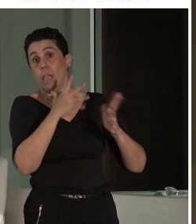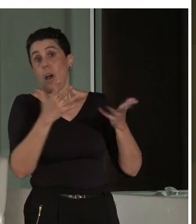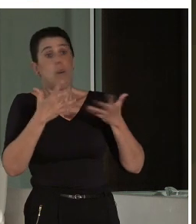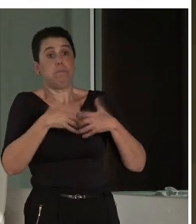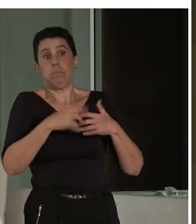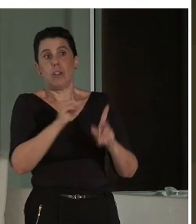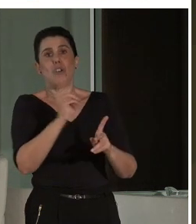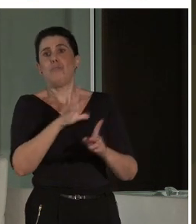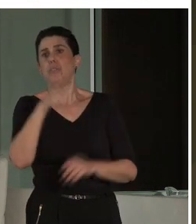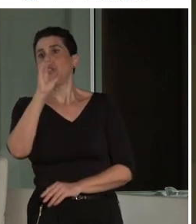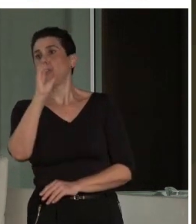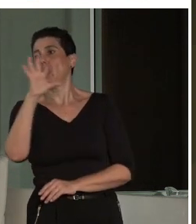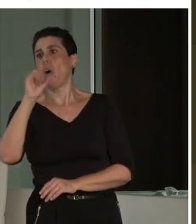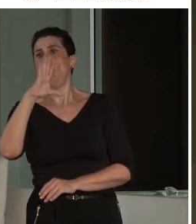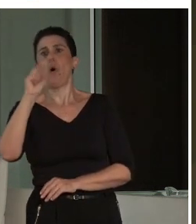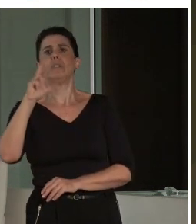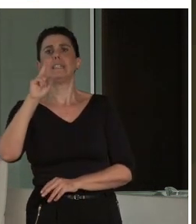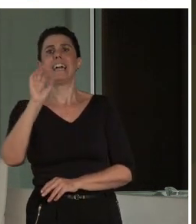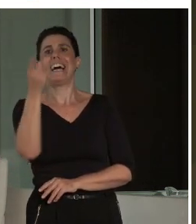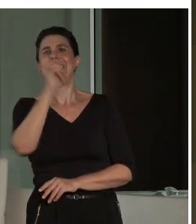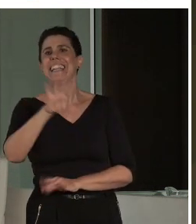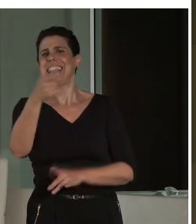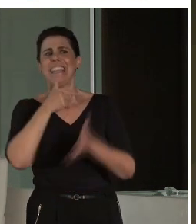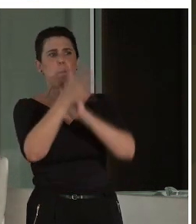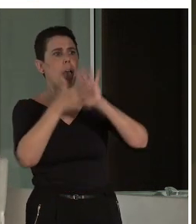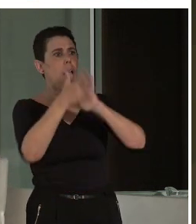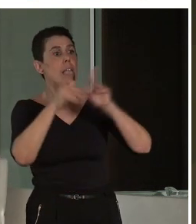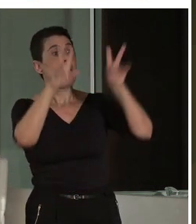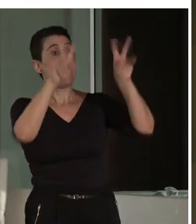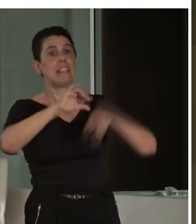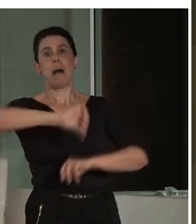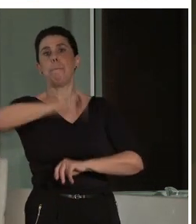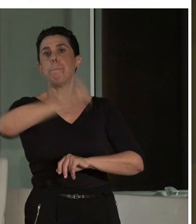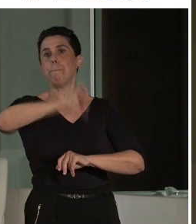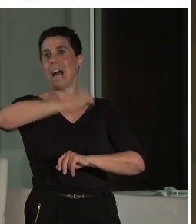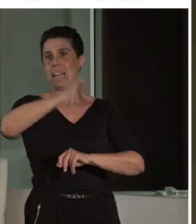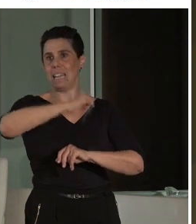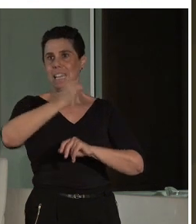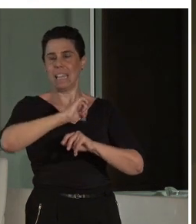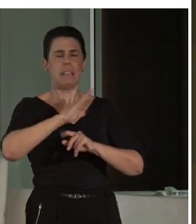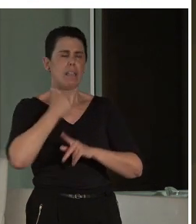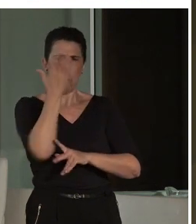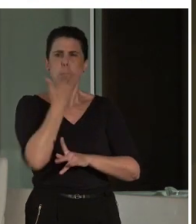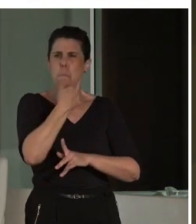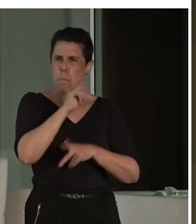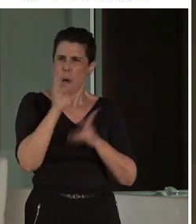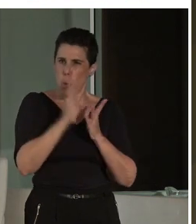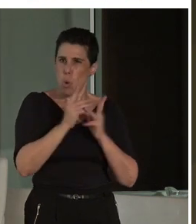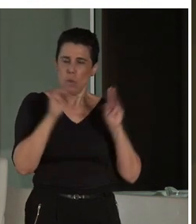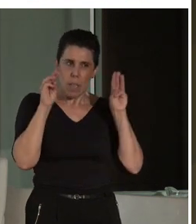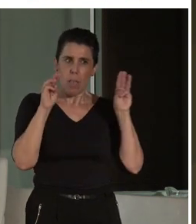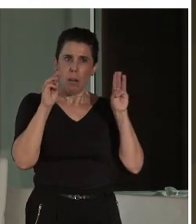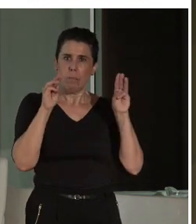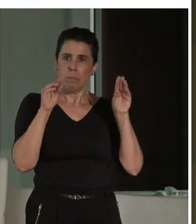¿Estás ahí, Óscar? Sí, el tema de la validación me ha gustado muchísimo, ¿no?, todo lo didáctico que ha sido, y es que hay veces que hay que